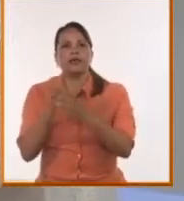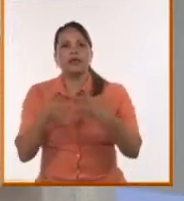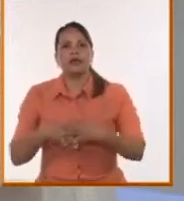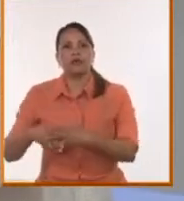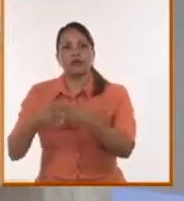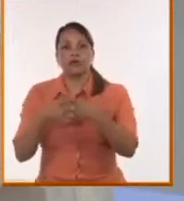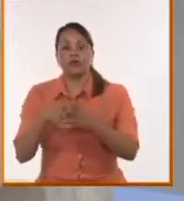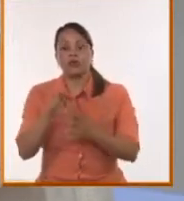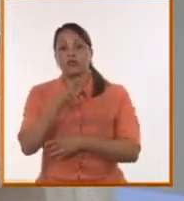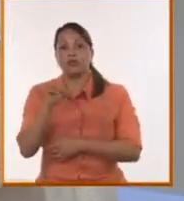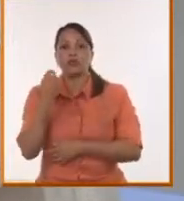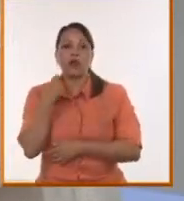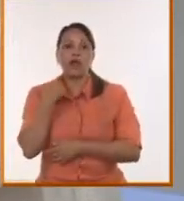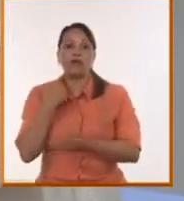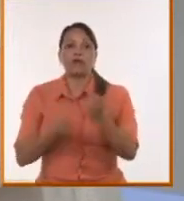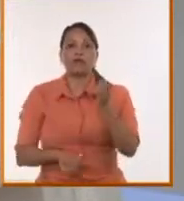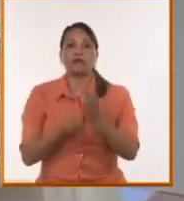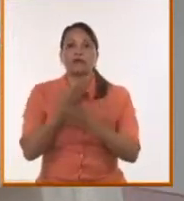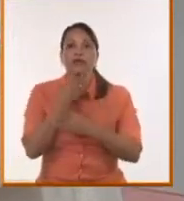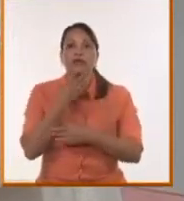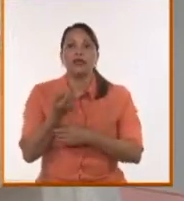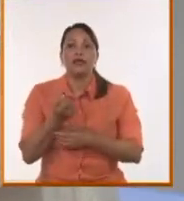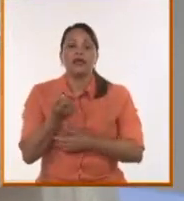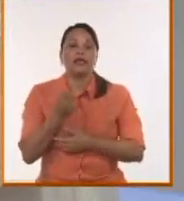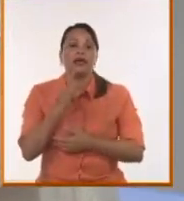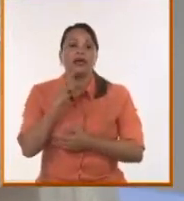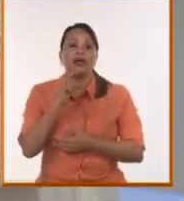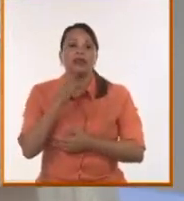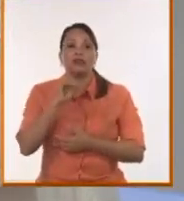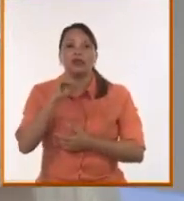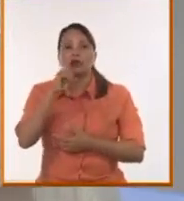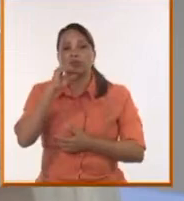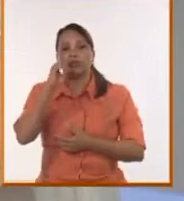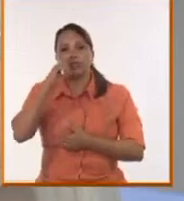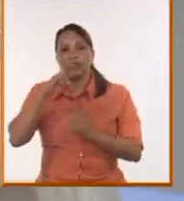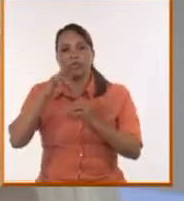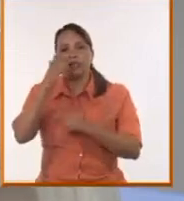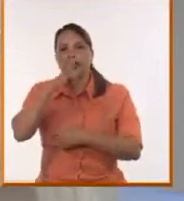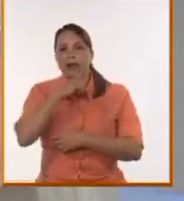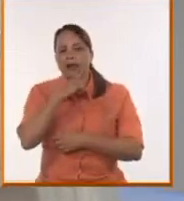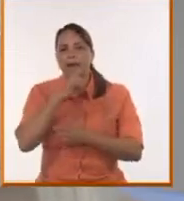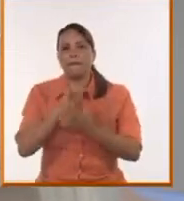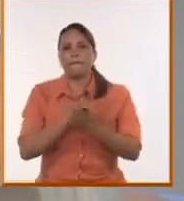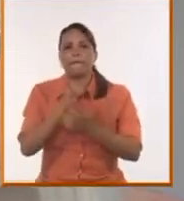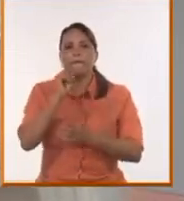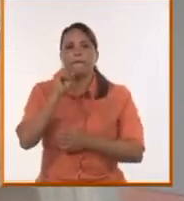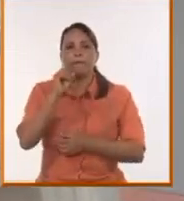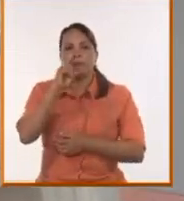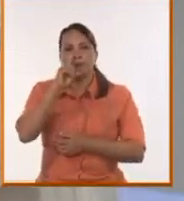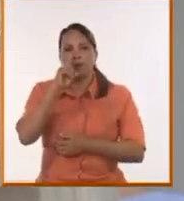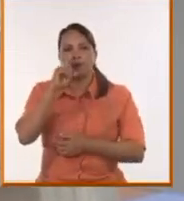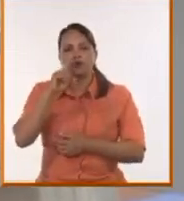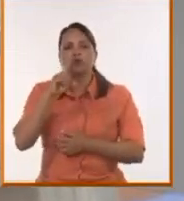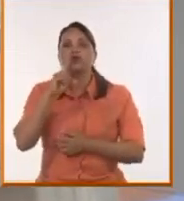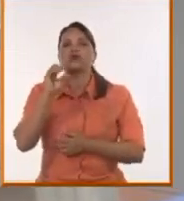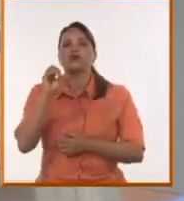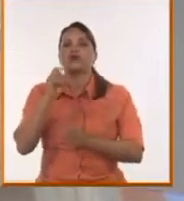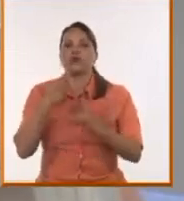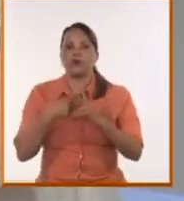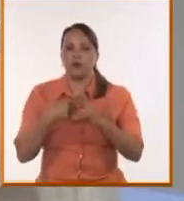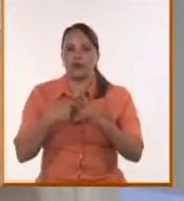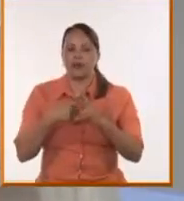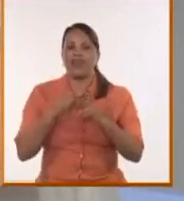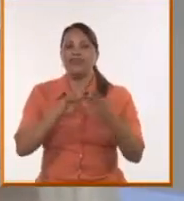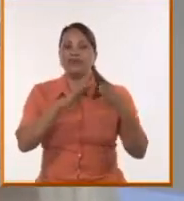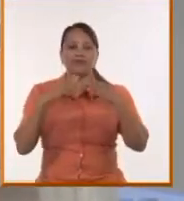años de la vigencia de la doctrina Monroe, y cómo eso además hace que esta disputa entre izquierdas y derechas sea una disputa cada vez más fuerte, porque